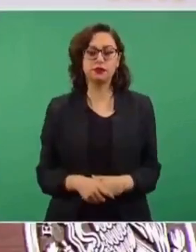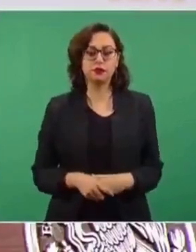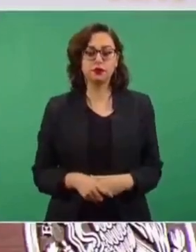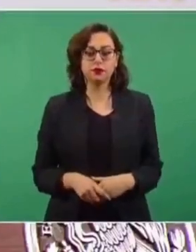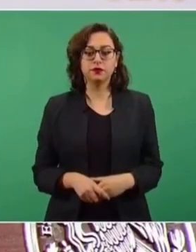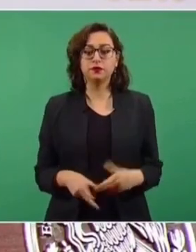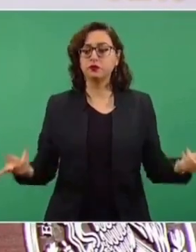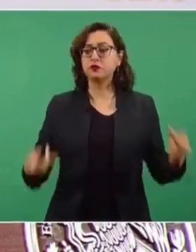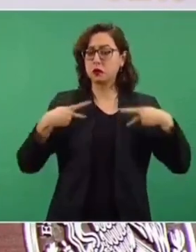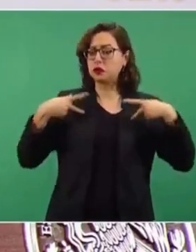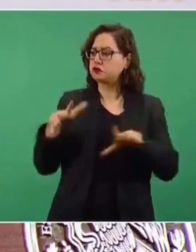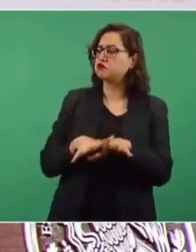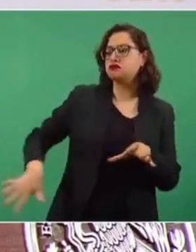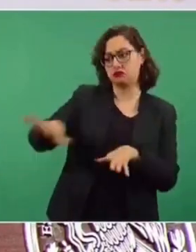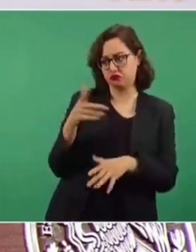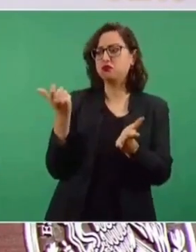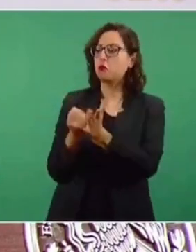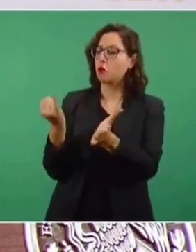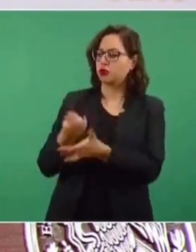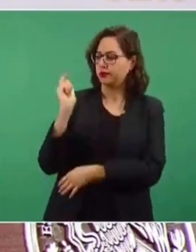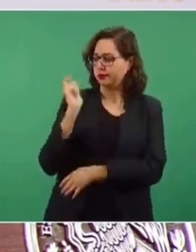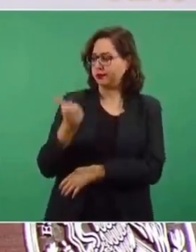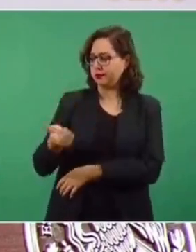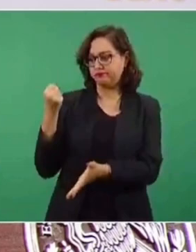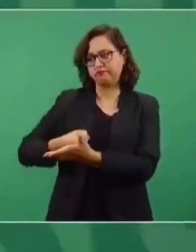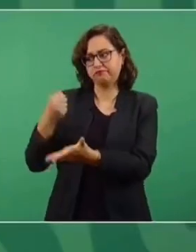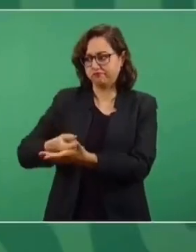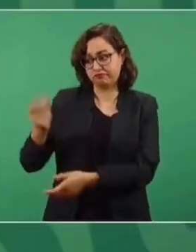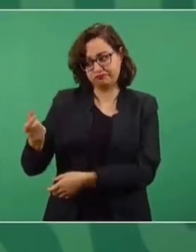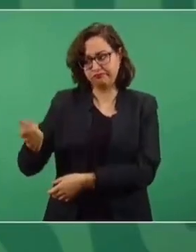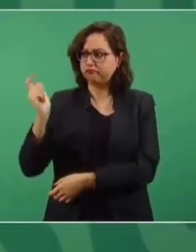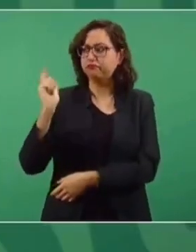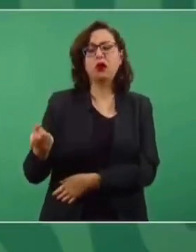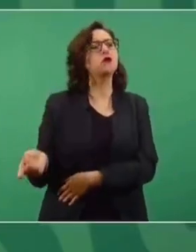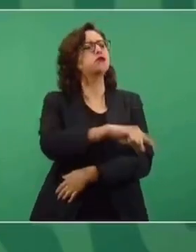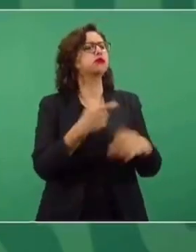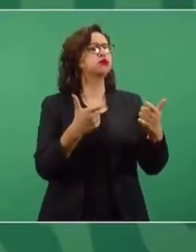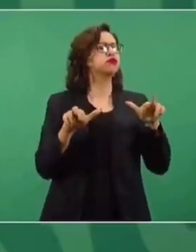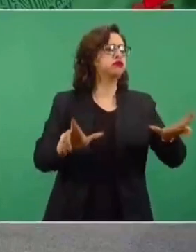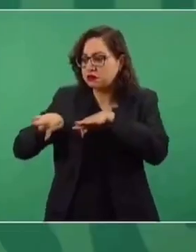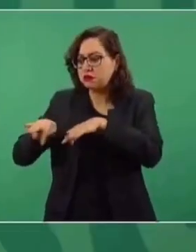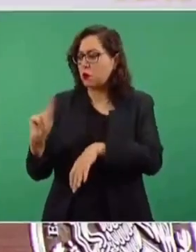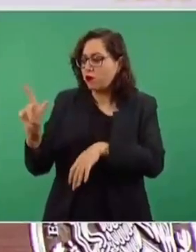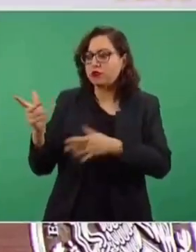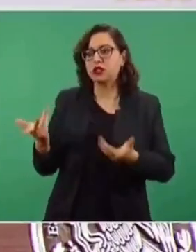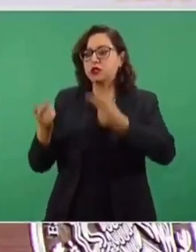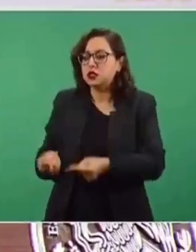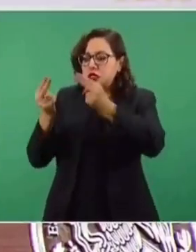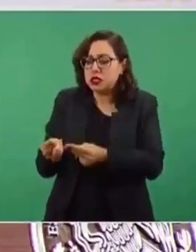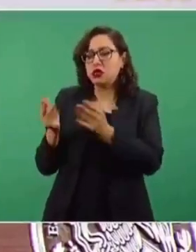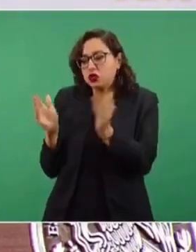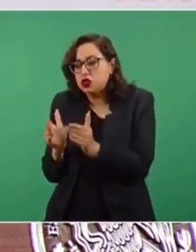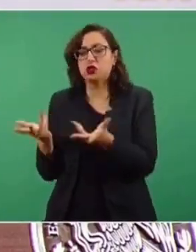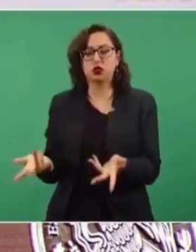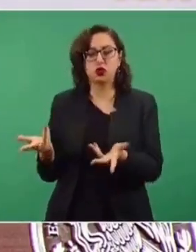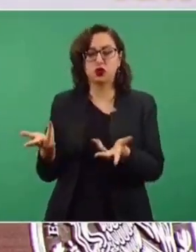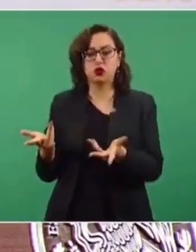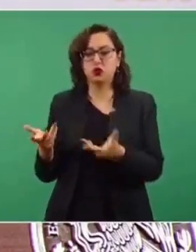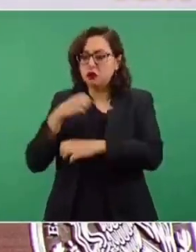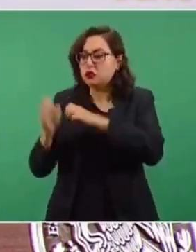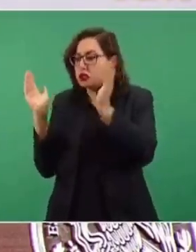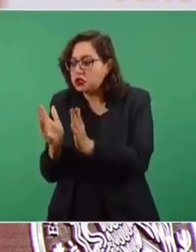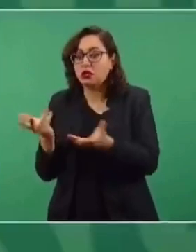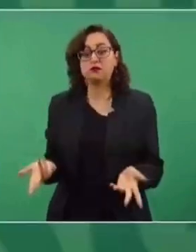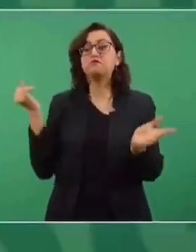Pagaba impuesto el pueblo raso, pero no pagaban impuestos los de arriba. Un pequeño, mediano, comerciante,